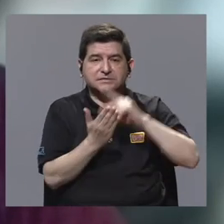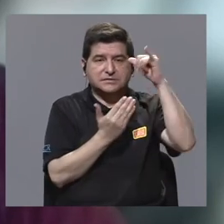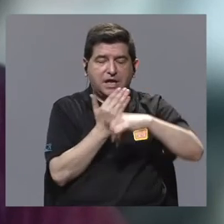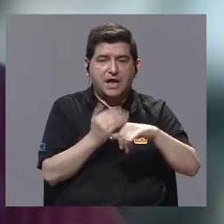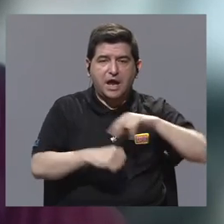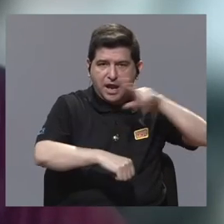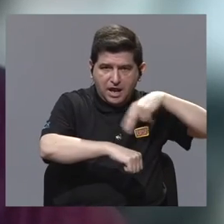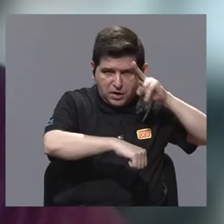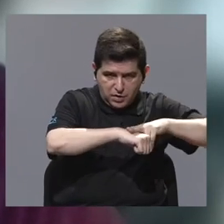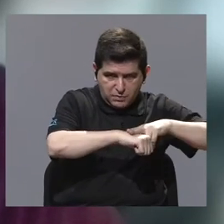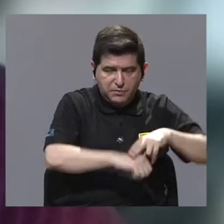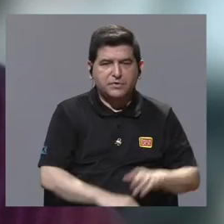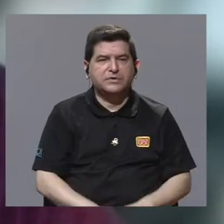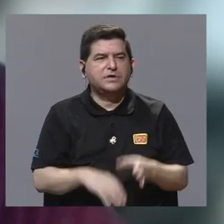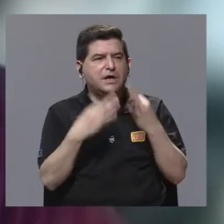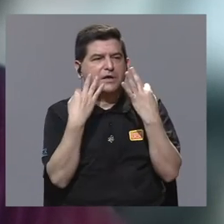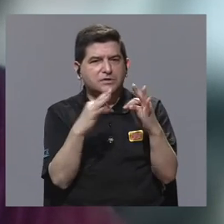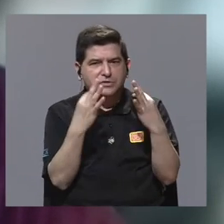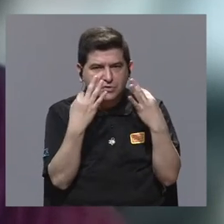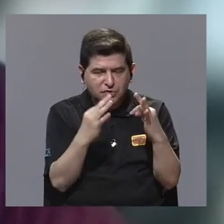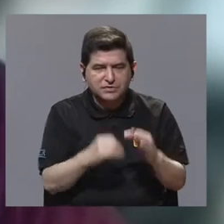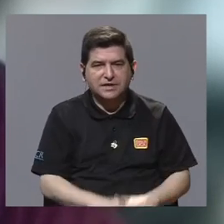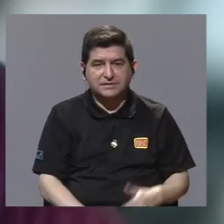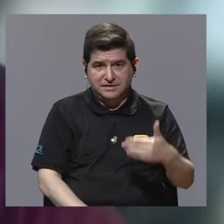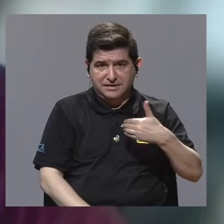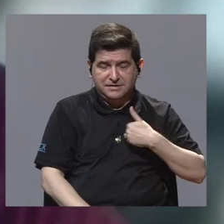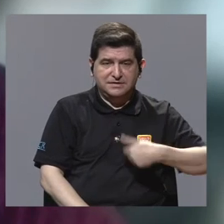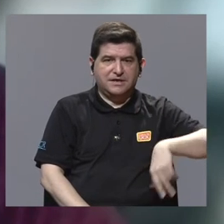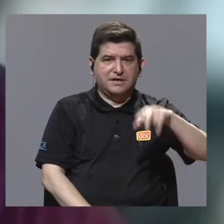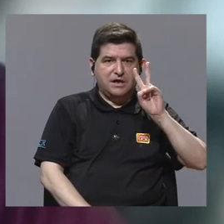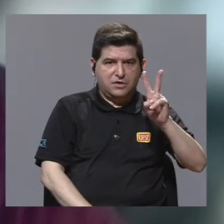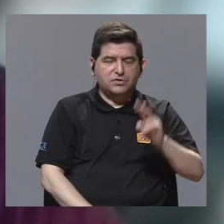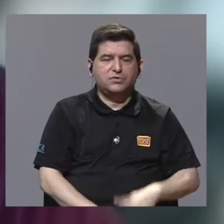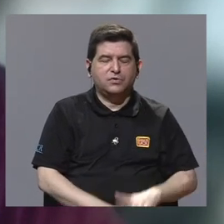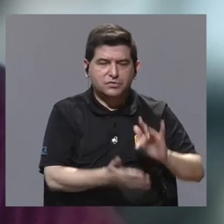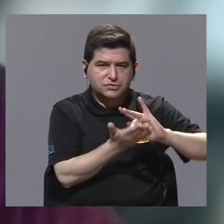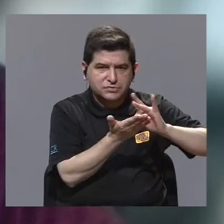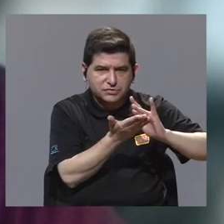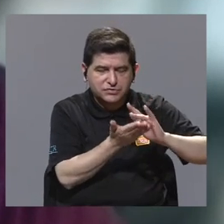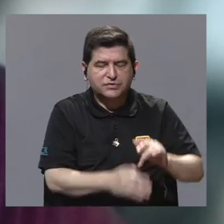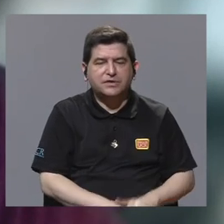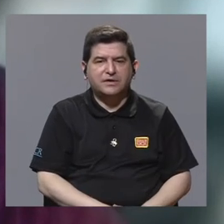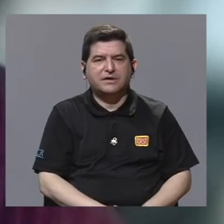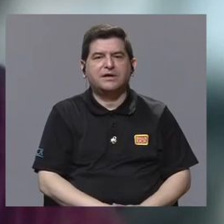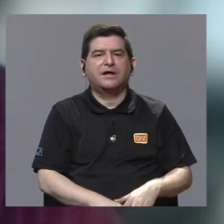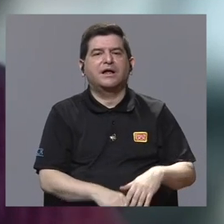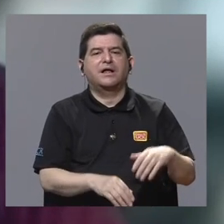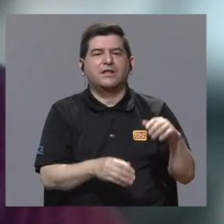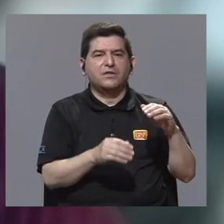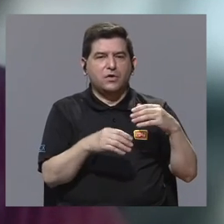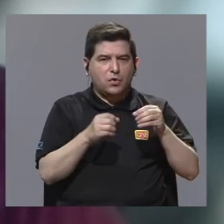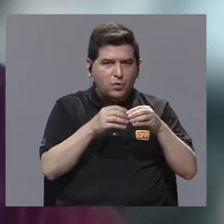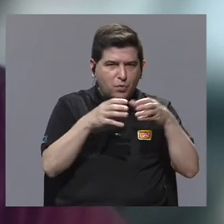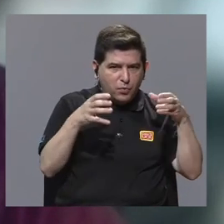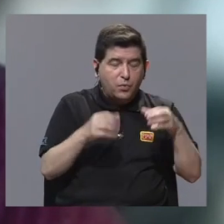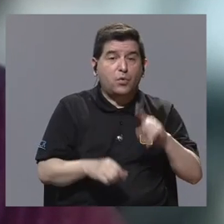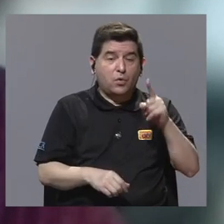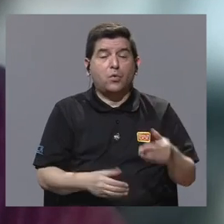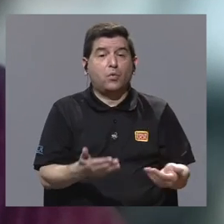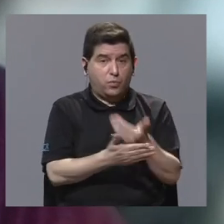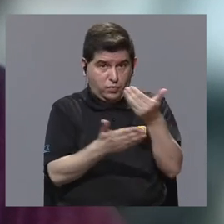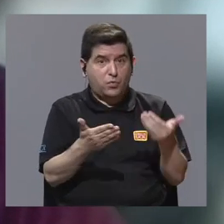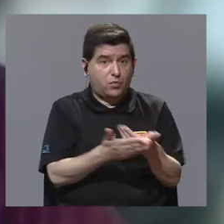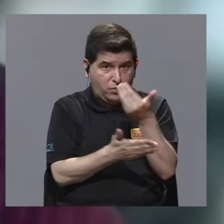nacional vamos a tratar de disponer de dos radiofármacos que se utilizan con un radisótopo muy